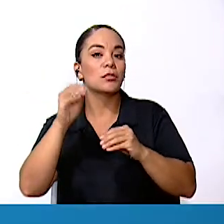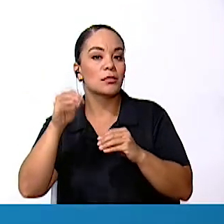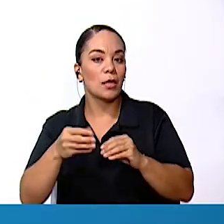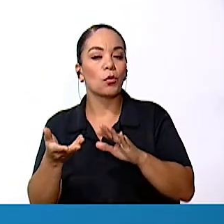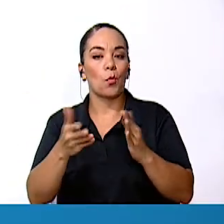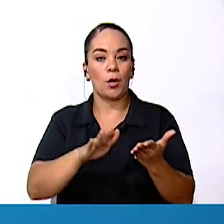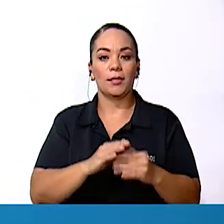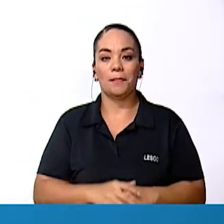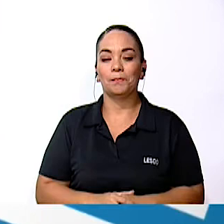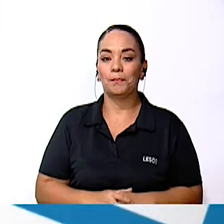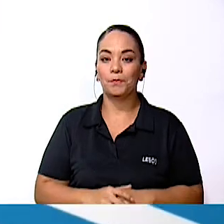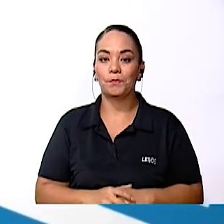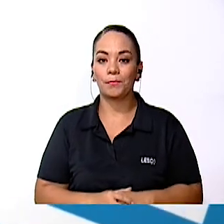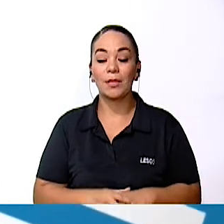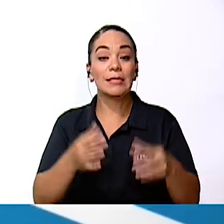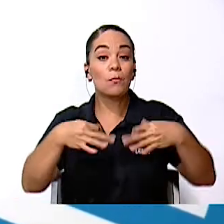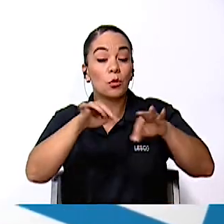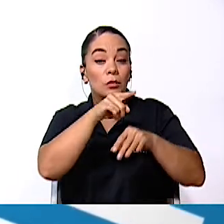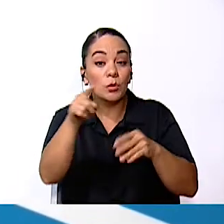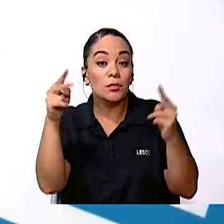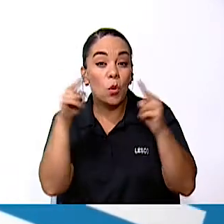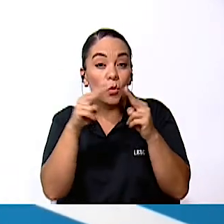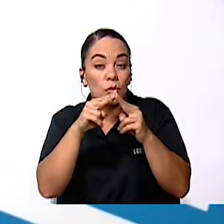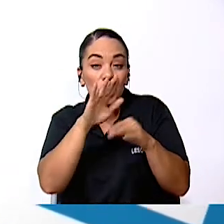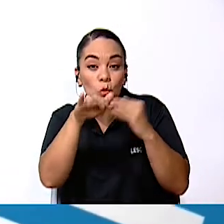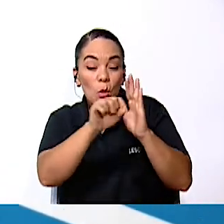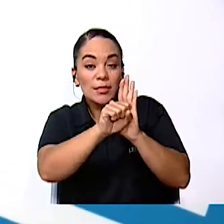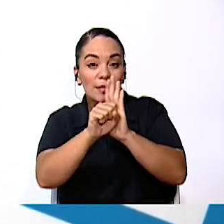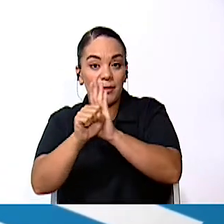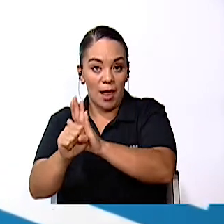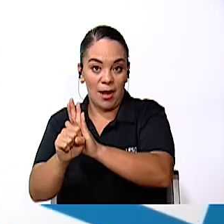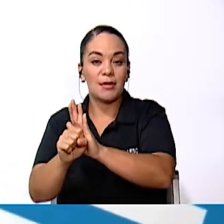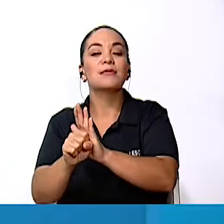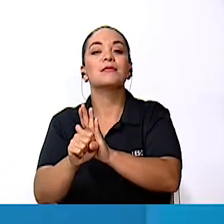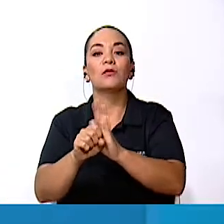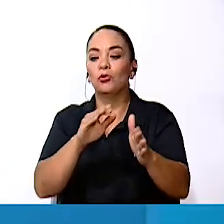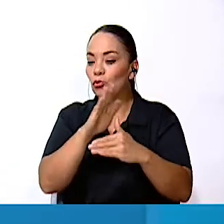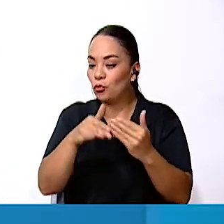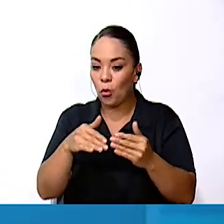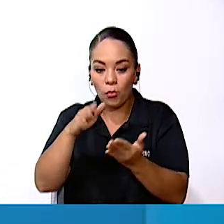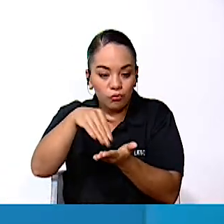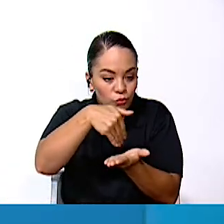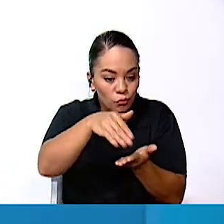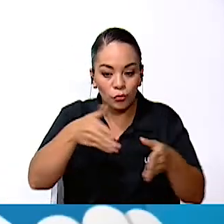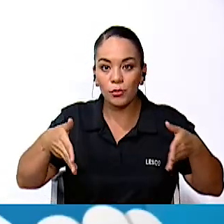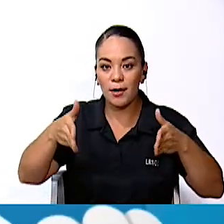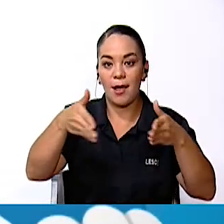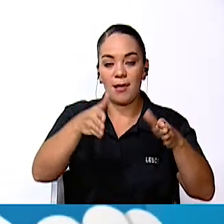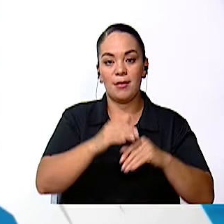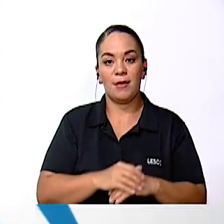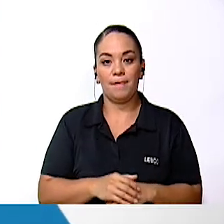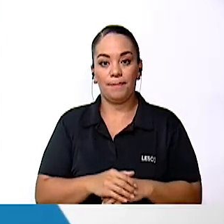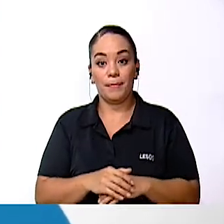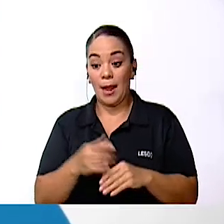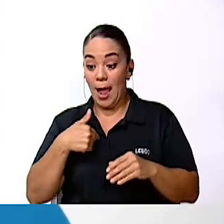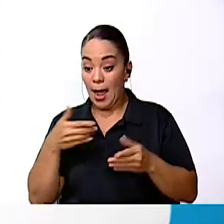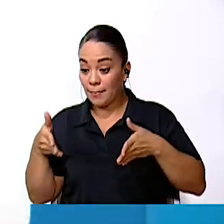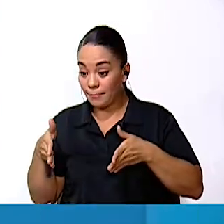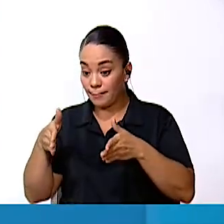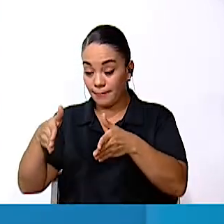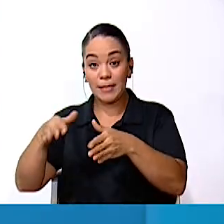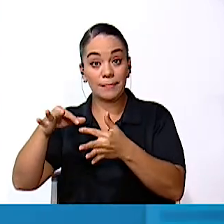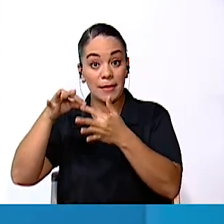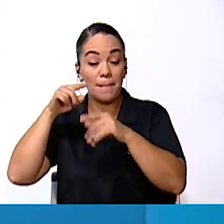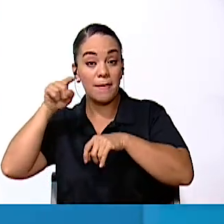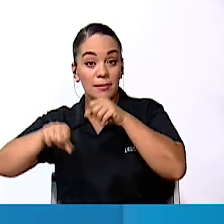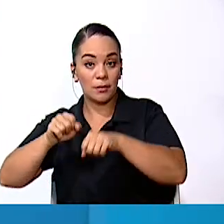También debes conocer y respetar todas las señales de tránsito Y las demarcaciones de las calles Si existe una ciclovía Debes usarla